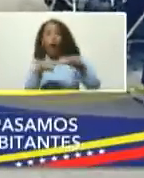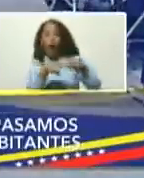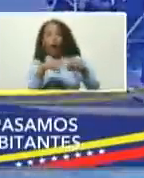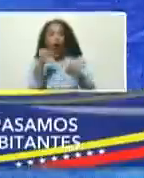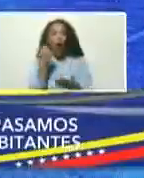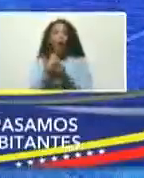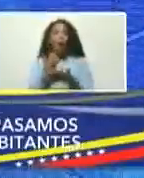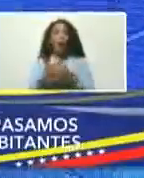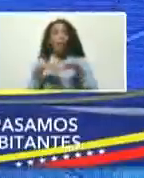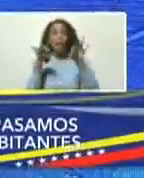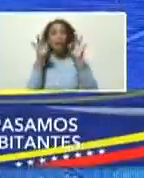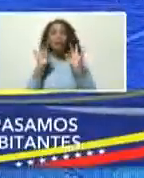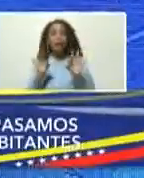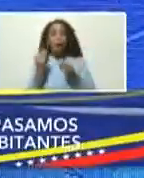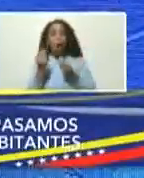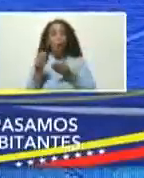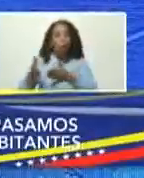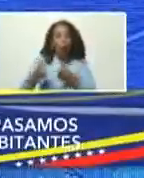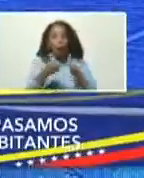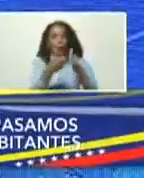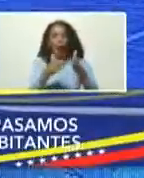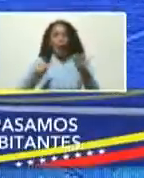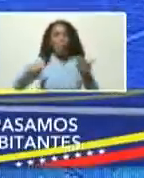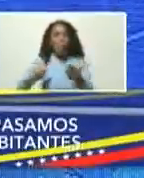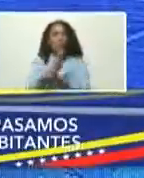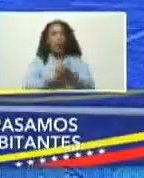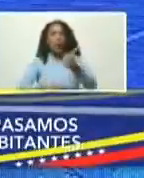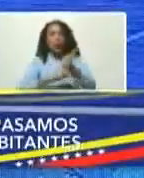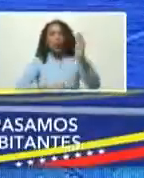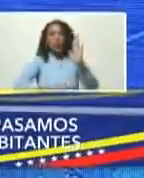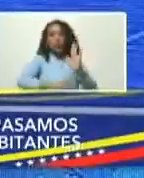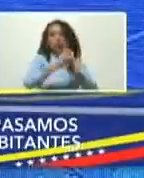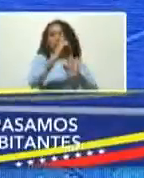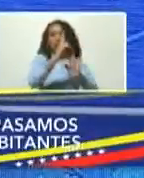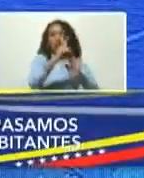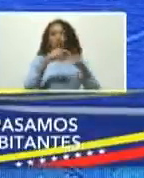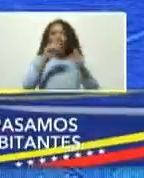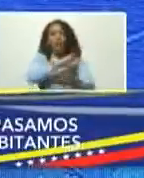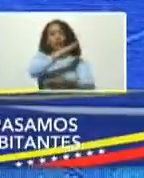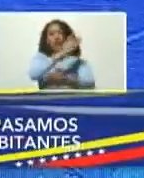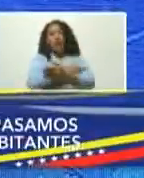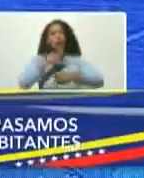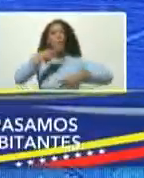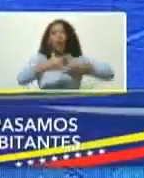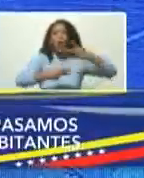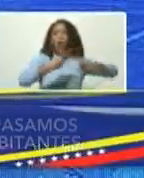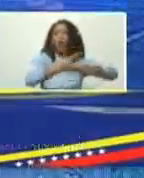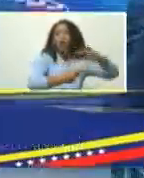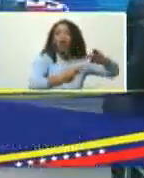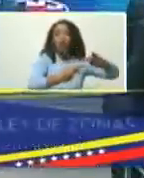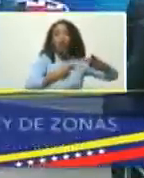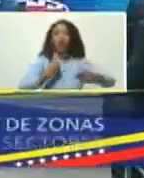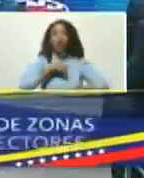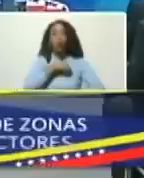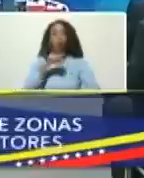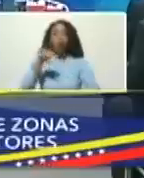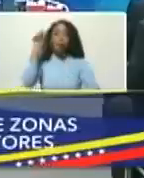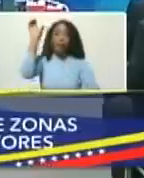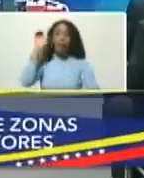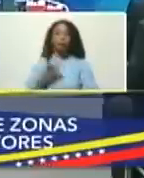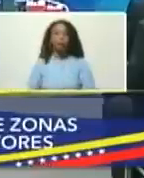especiales como camino para el impulso y el desarrollo de las fuerzas productivas de nuestro país.